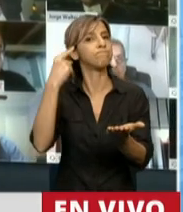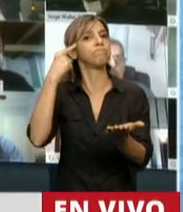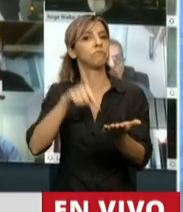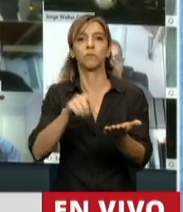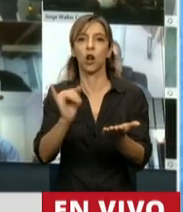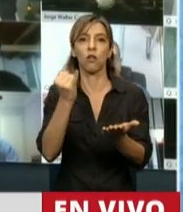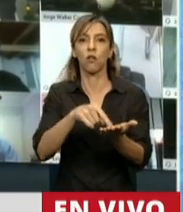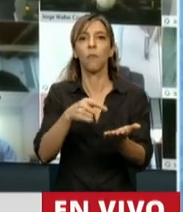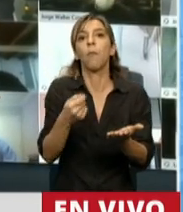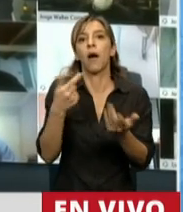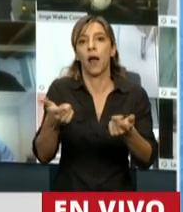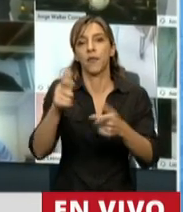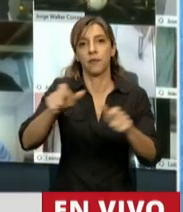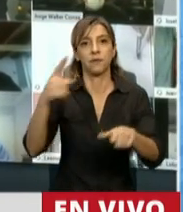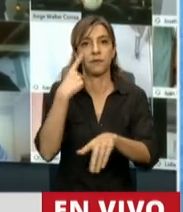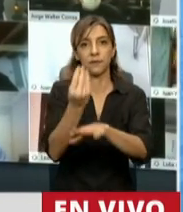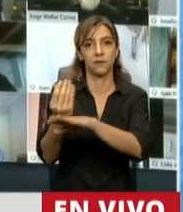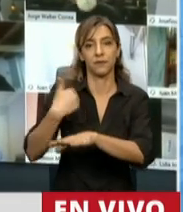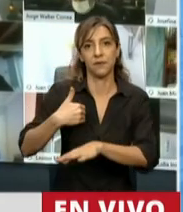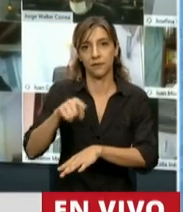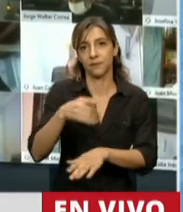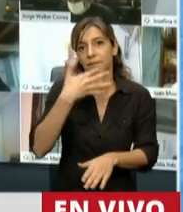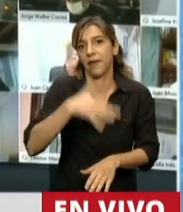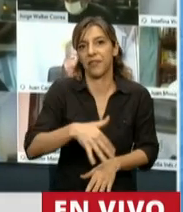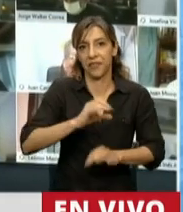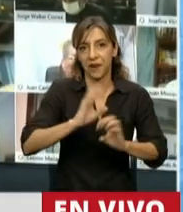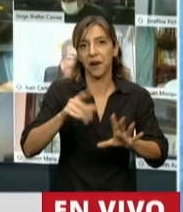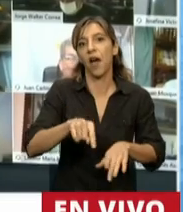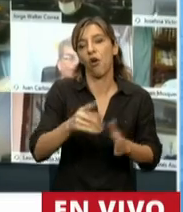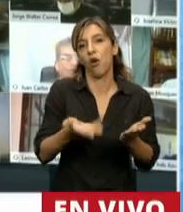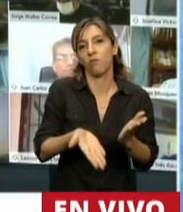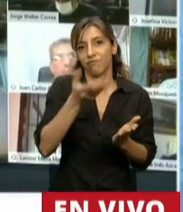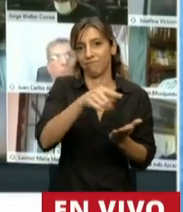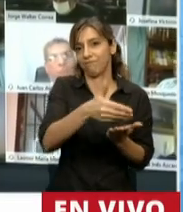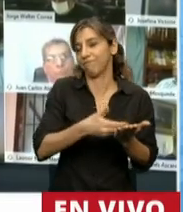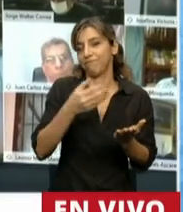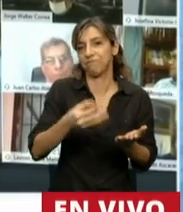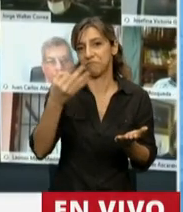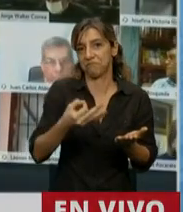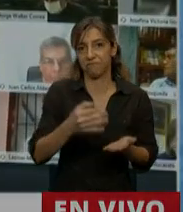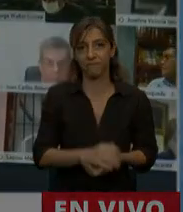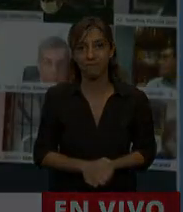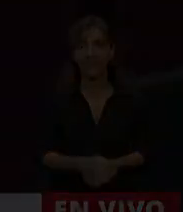en estos meses que quiera contar con esta ampliación. Muchas gracias, señor presidente. Gracias, diputado.